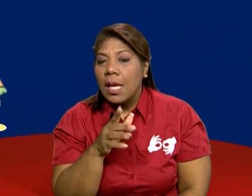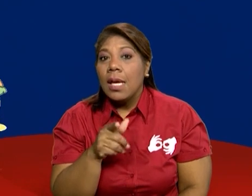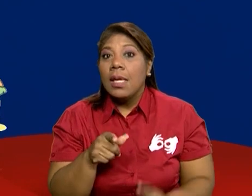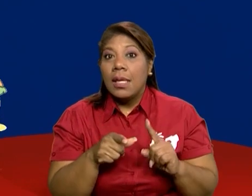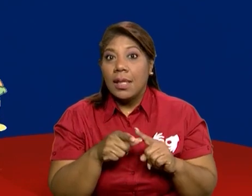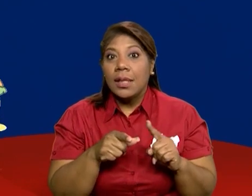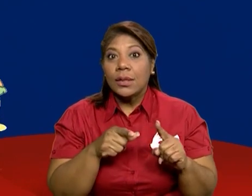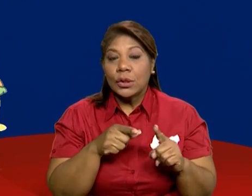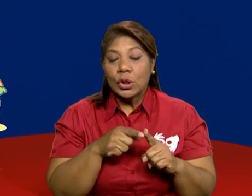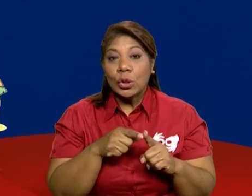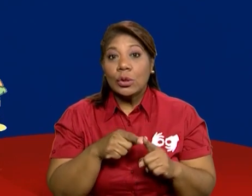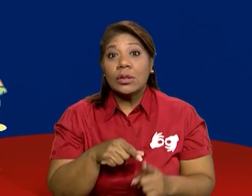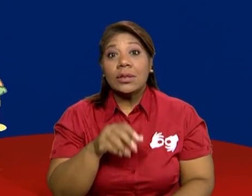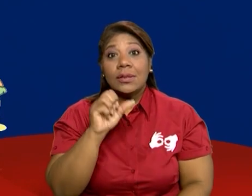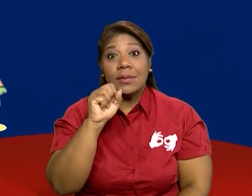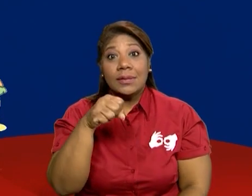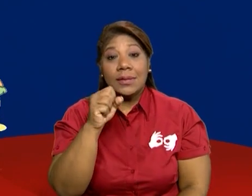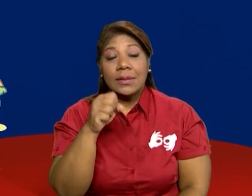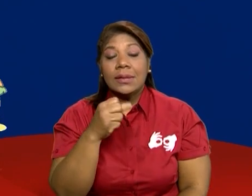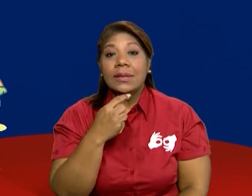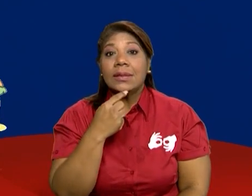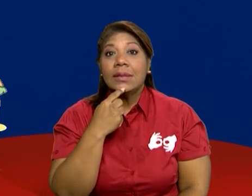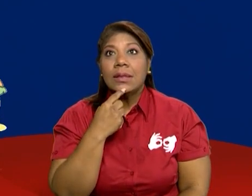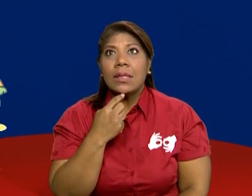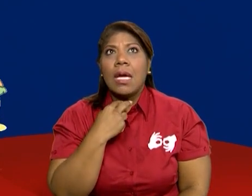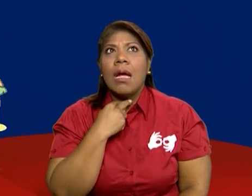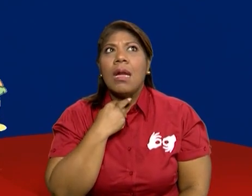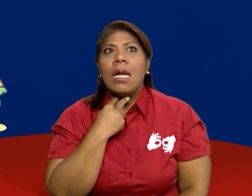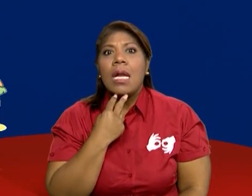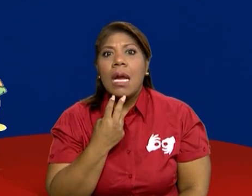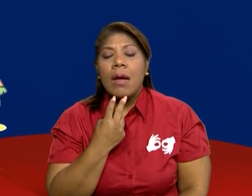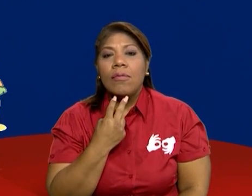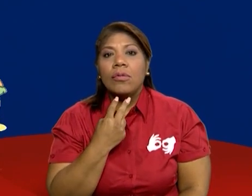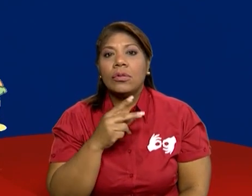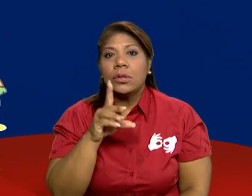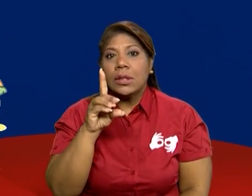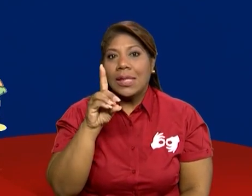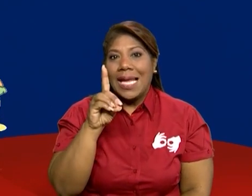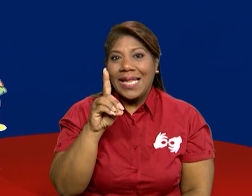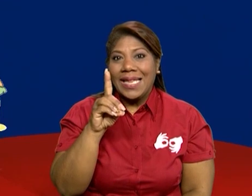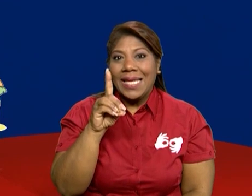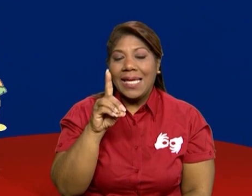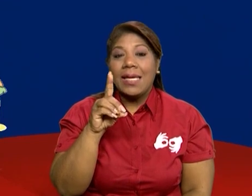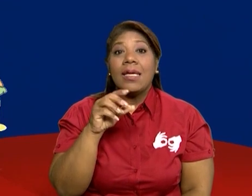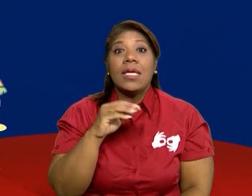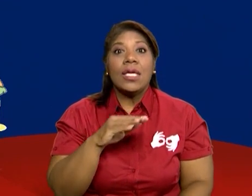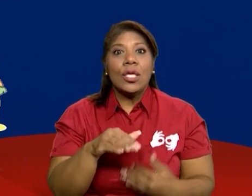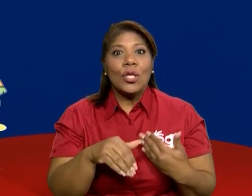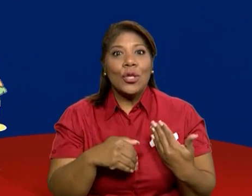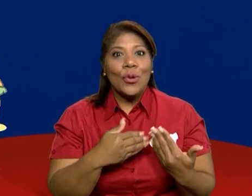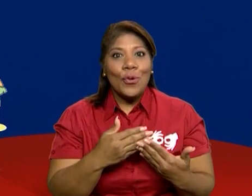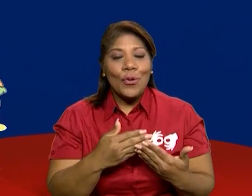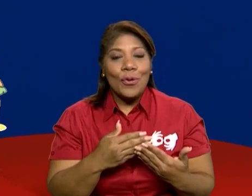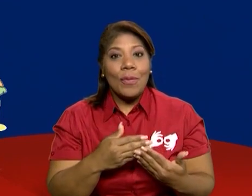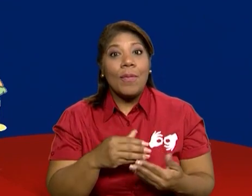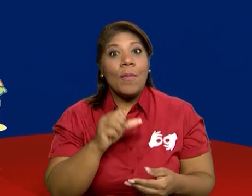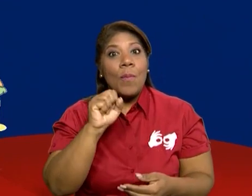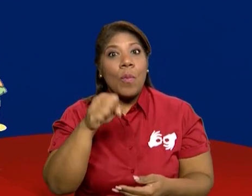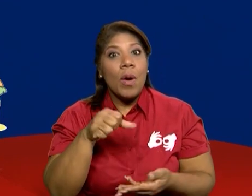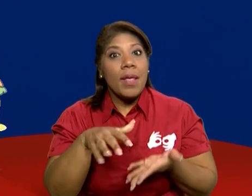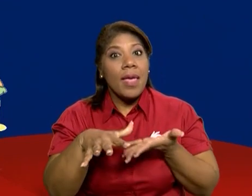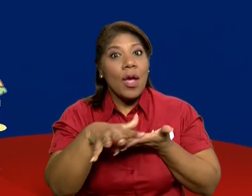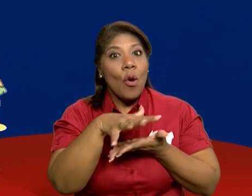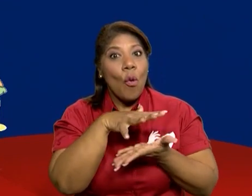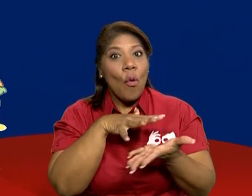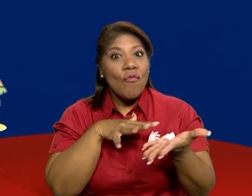repente que también tienen dislexia. Y ahora que estamos viendo pues la letra D, la orientación espacial. Y bueno, esta es una